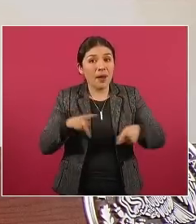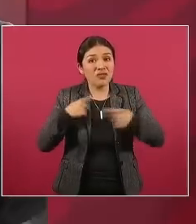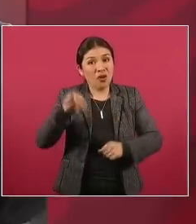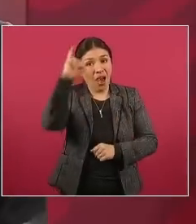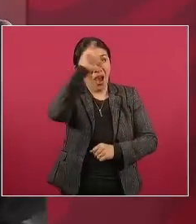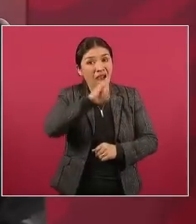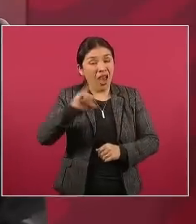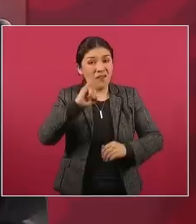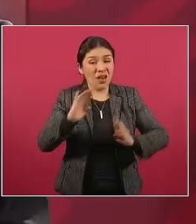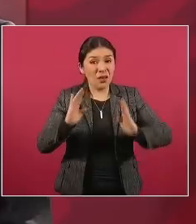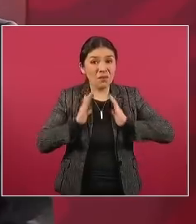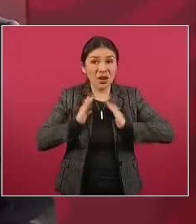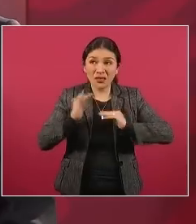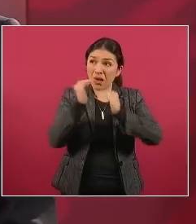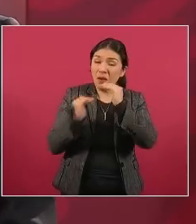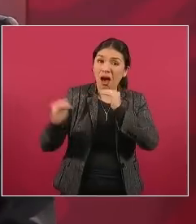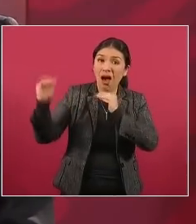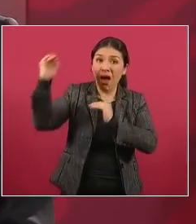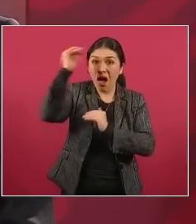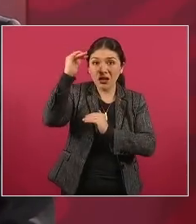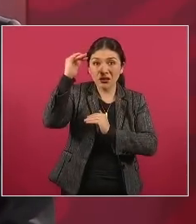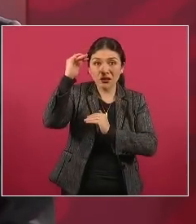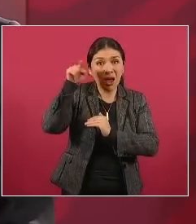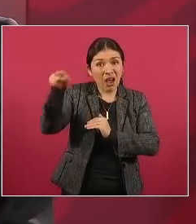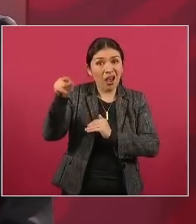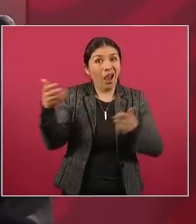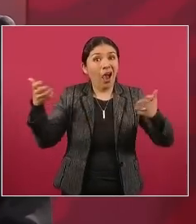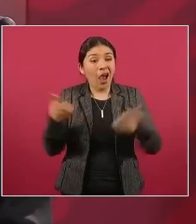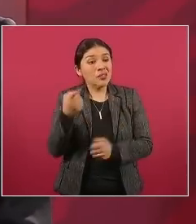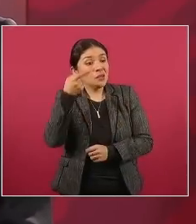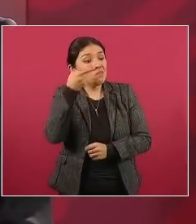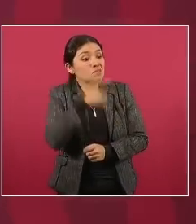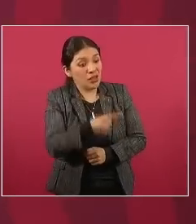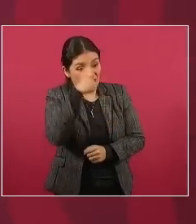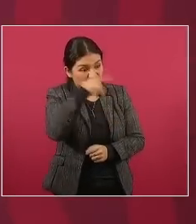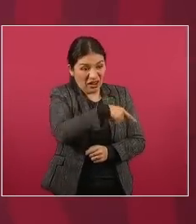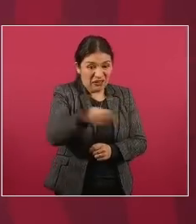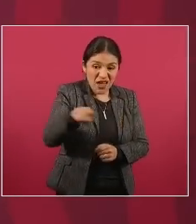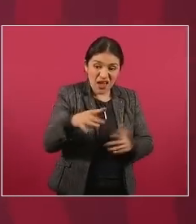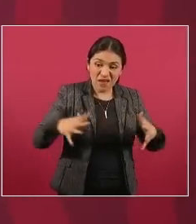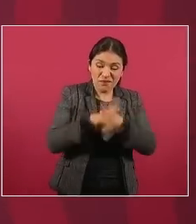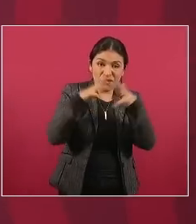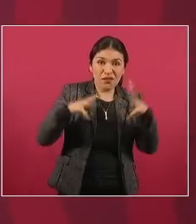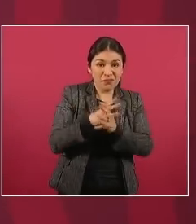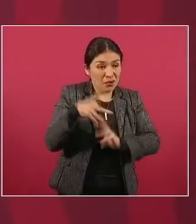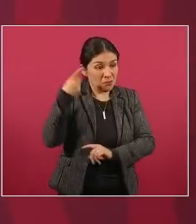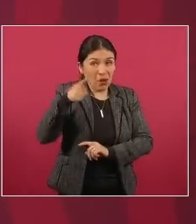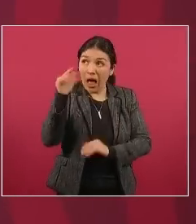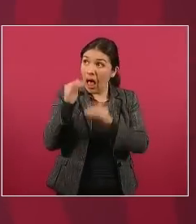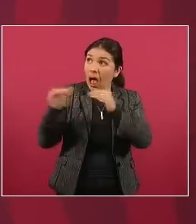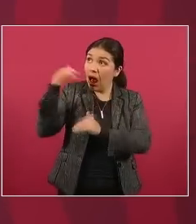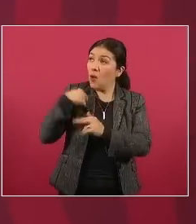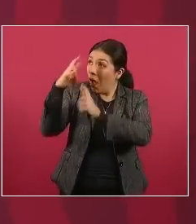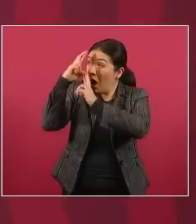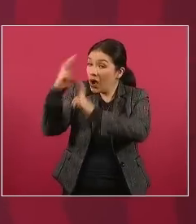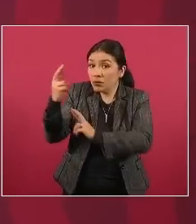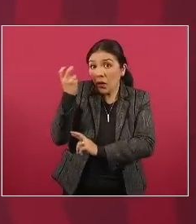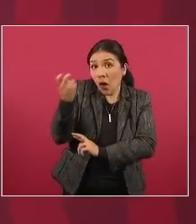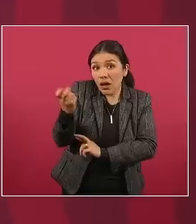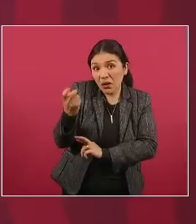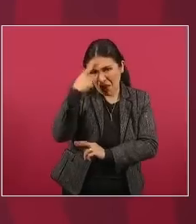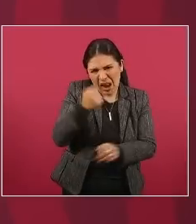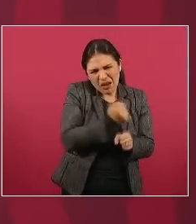y al que no le guste que no vuelva a entrar al canal definitivo ahí me lo expresa en algún comentario ya saben que los